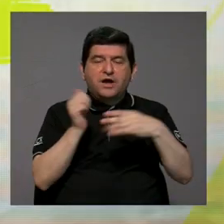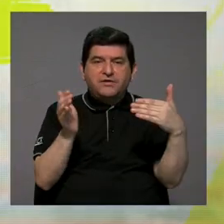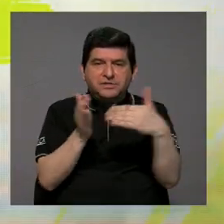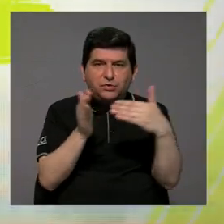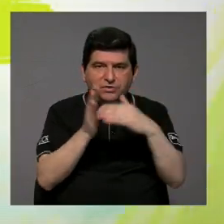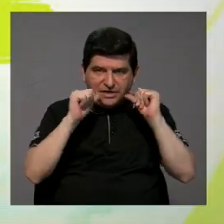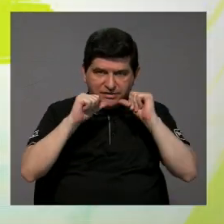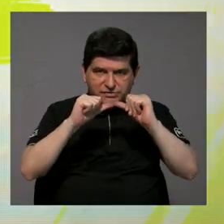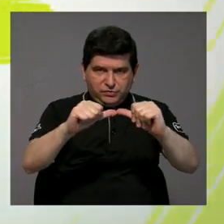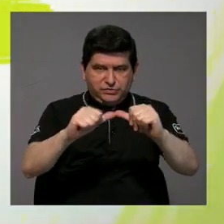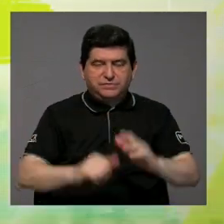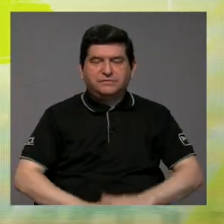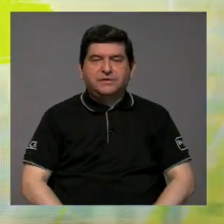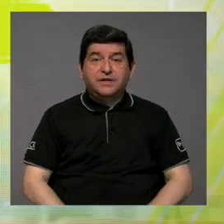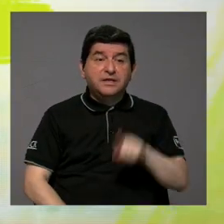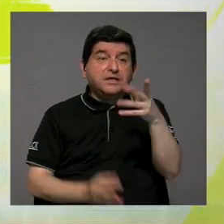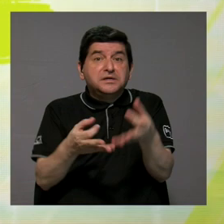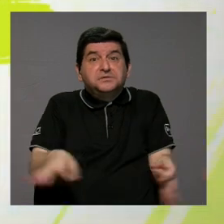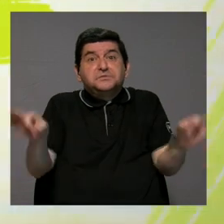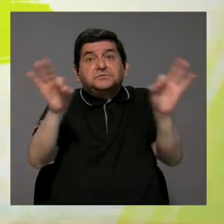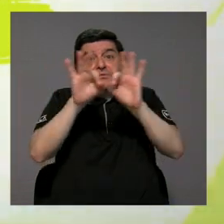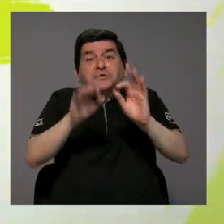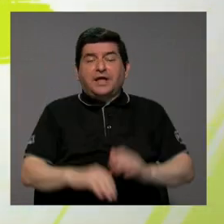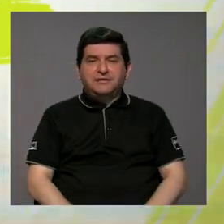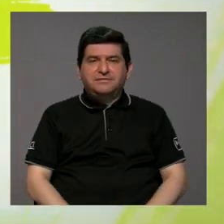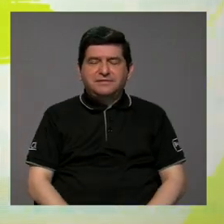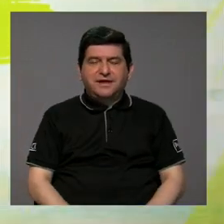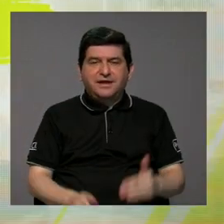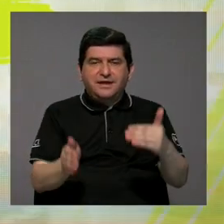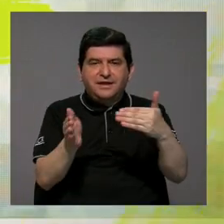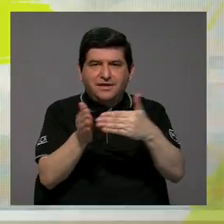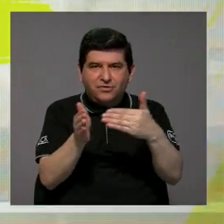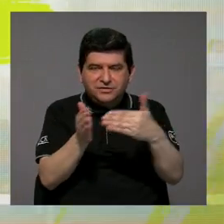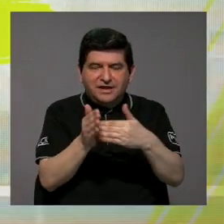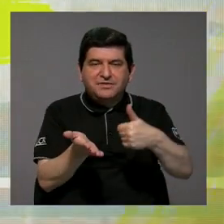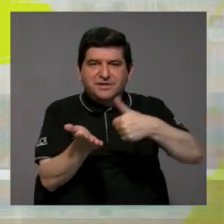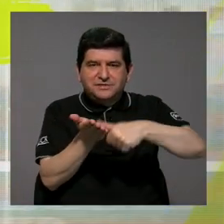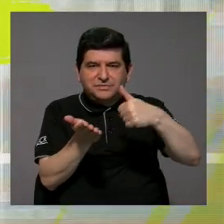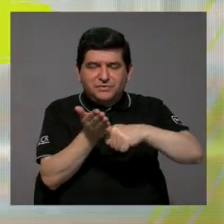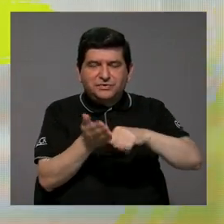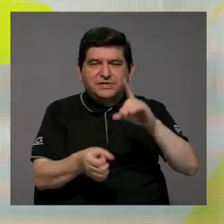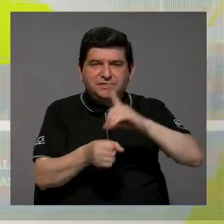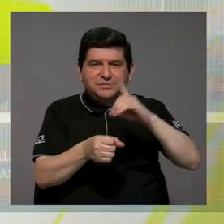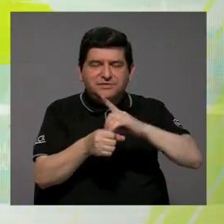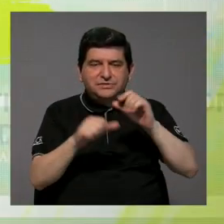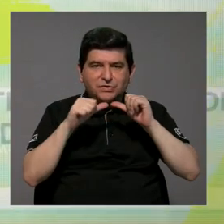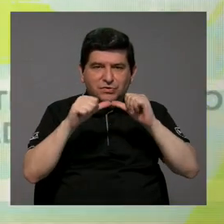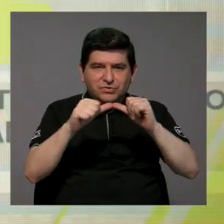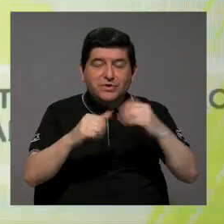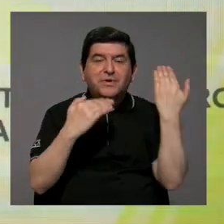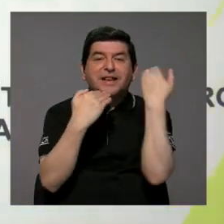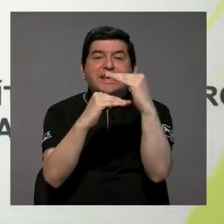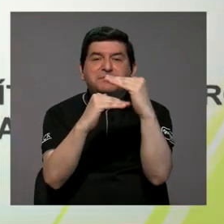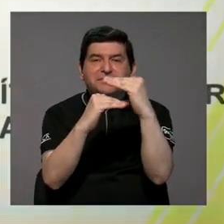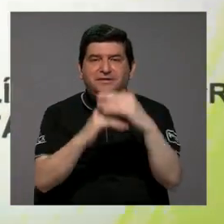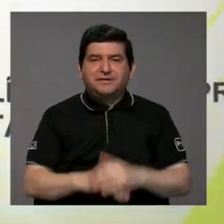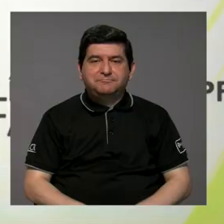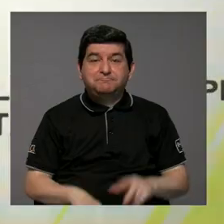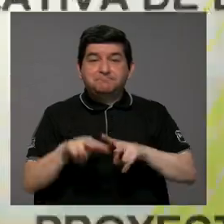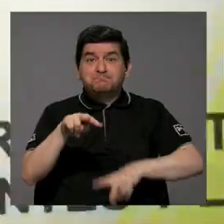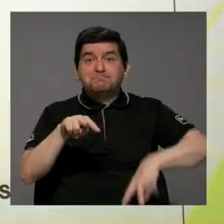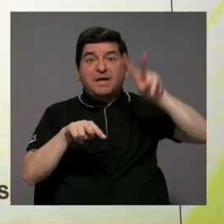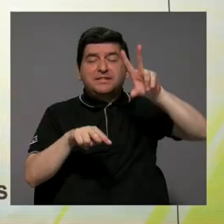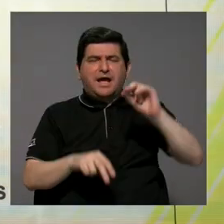de manera consecutiva. Y eso es importante porque entonces es una reelección limitada a propósito de lo que hemos mencionado. Entonces, es una